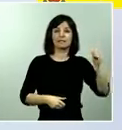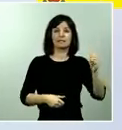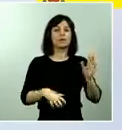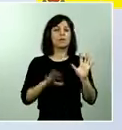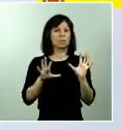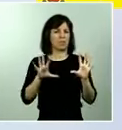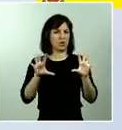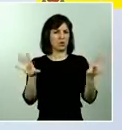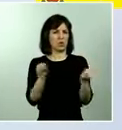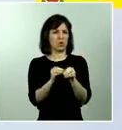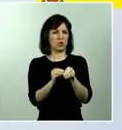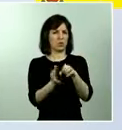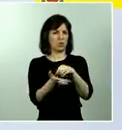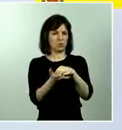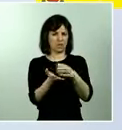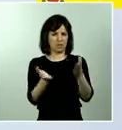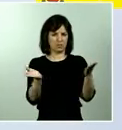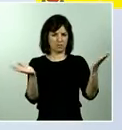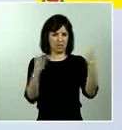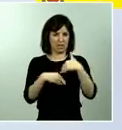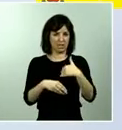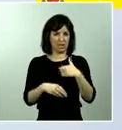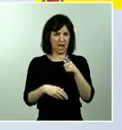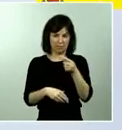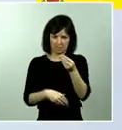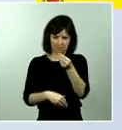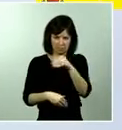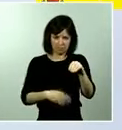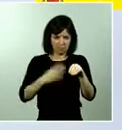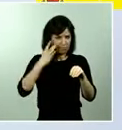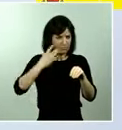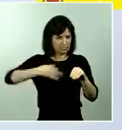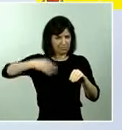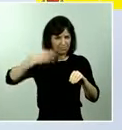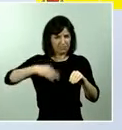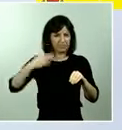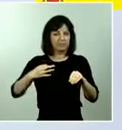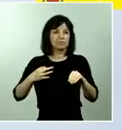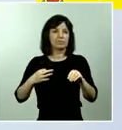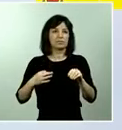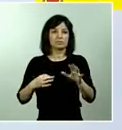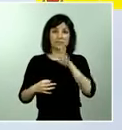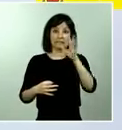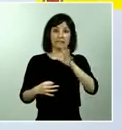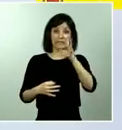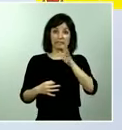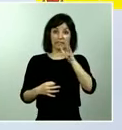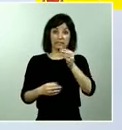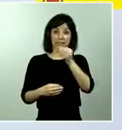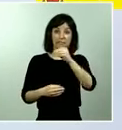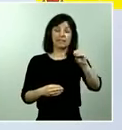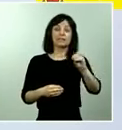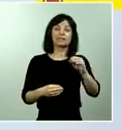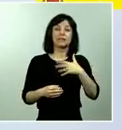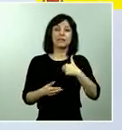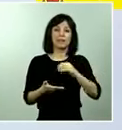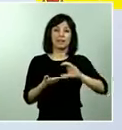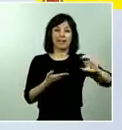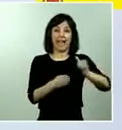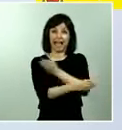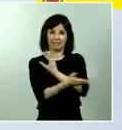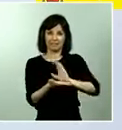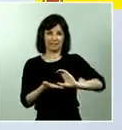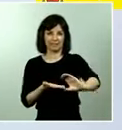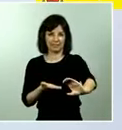aportación absolutamente extra y en todo caso extraordinaria es la anticipación y la atención en el momento en un